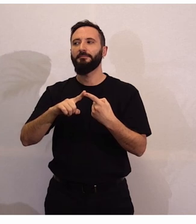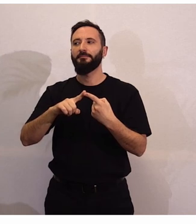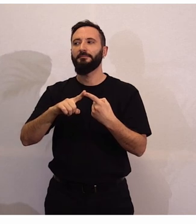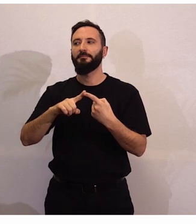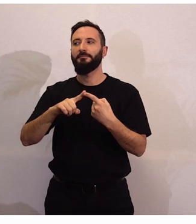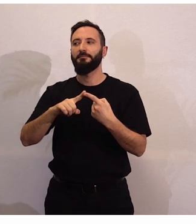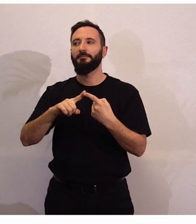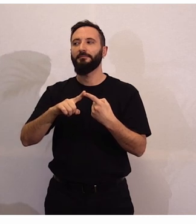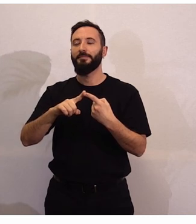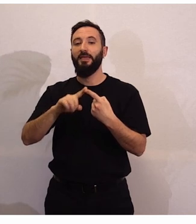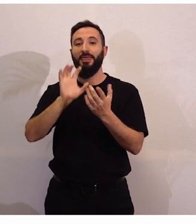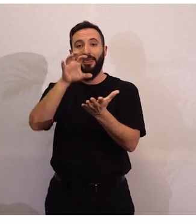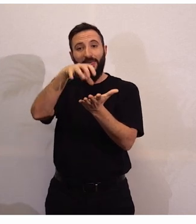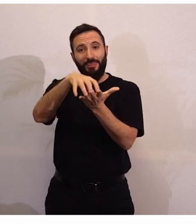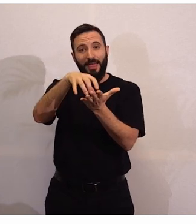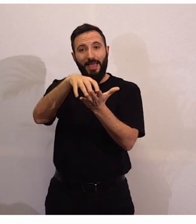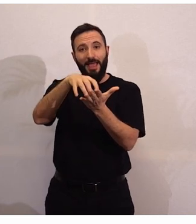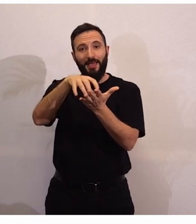en el centro de salud,